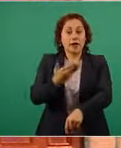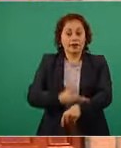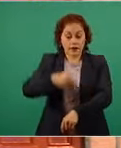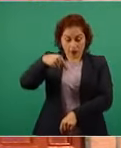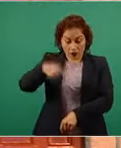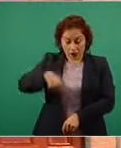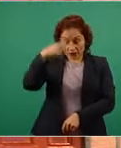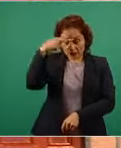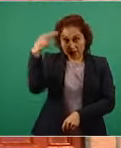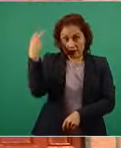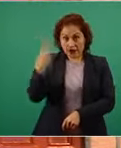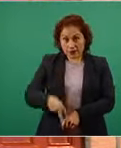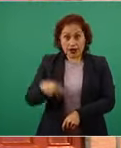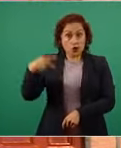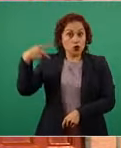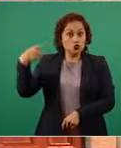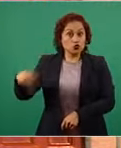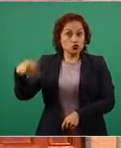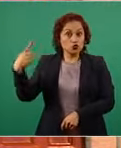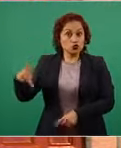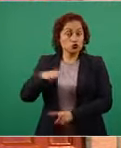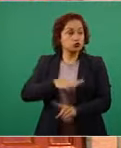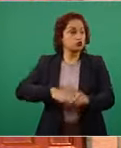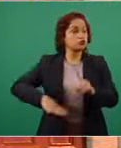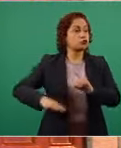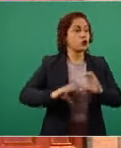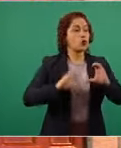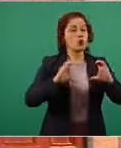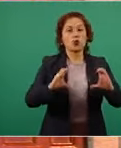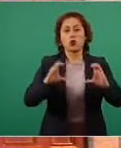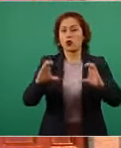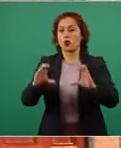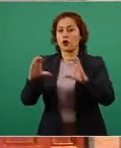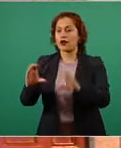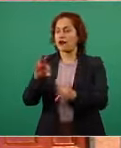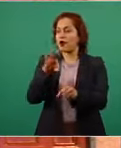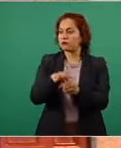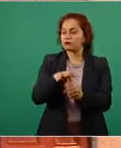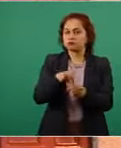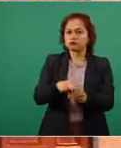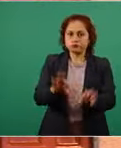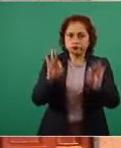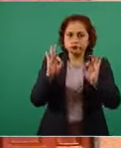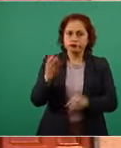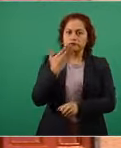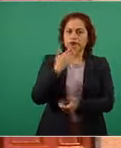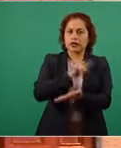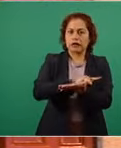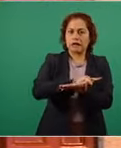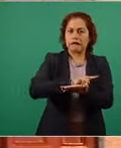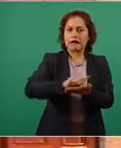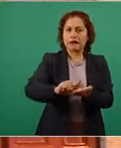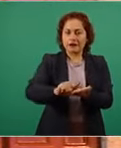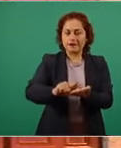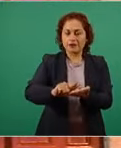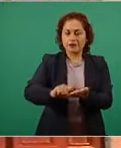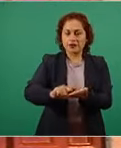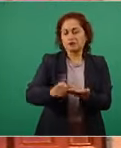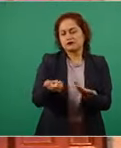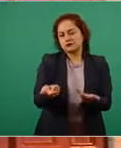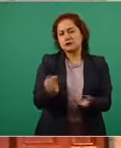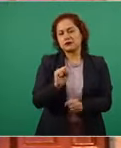elecciones libres y limpias esto por si fuera poco se logró en medio de intensas